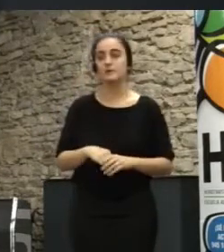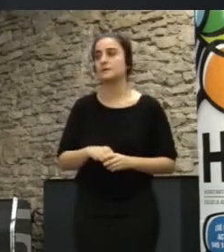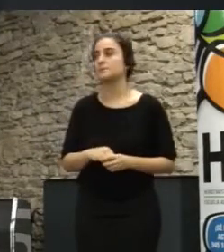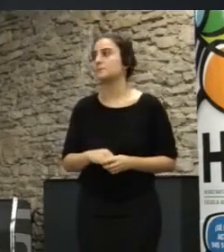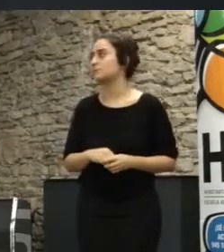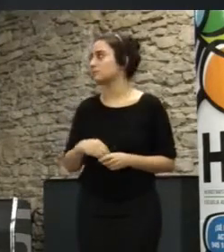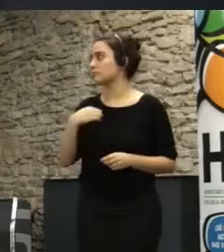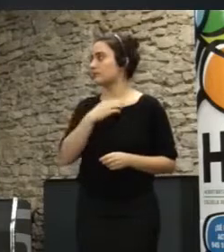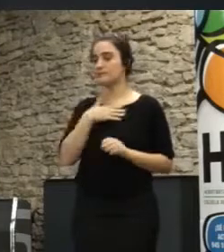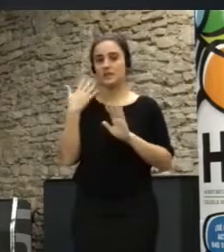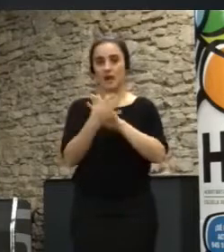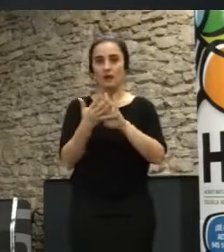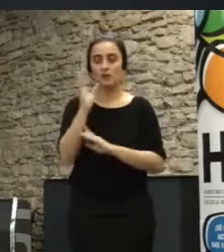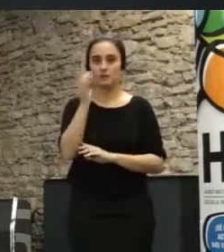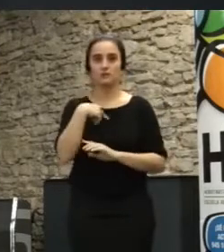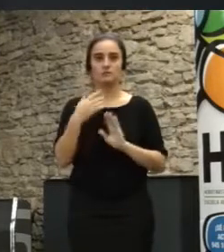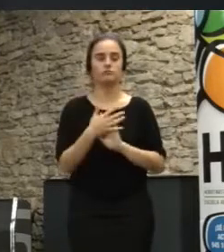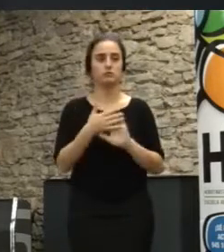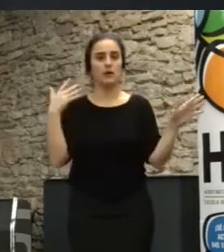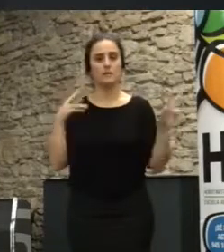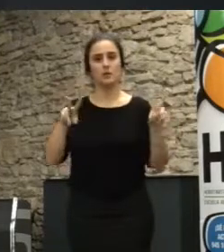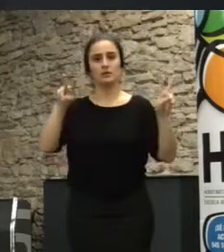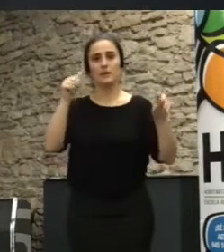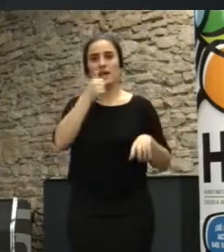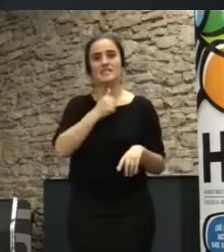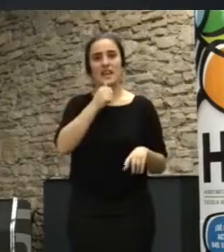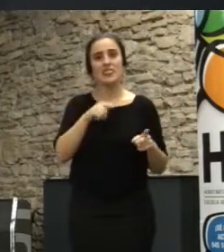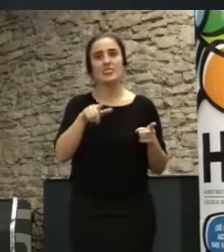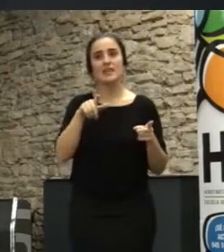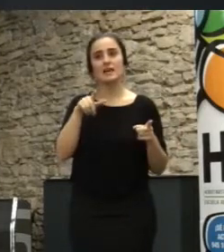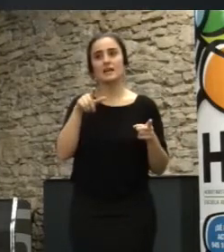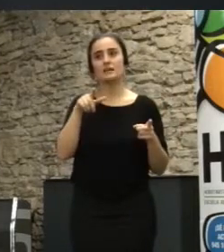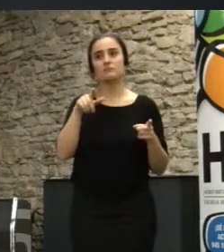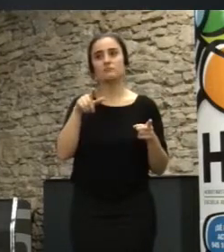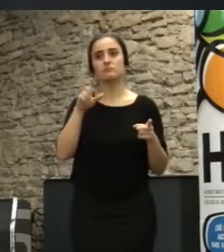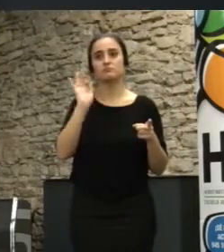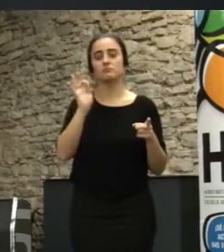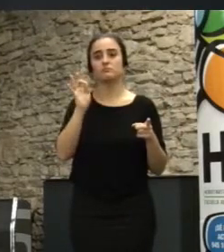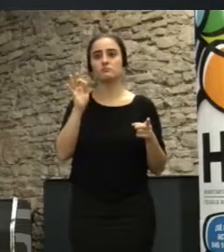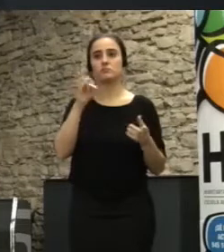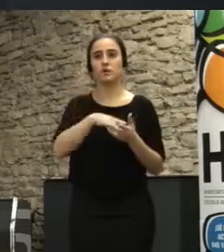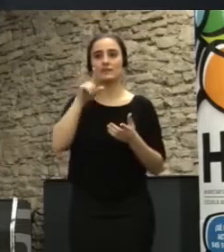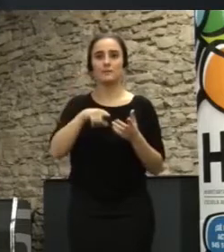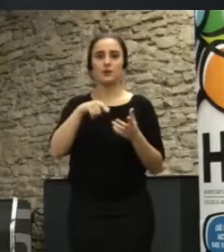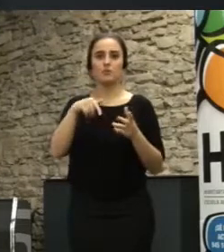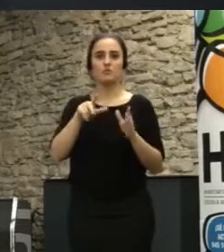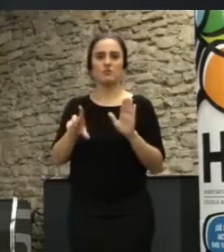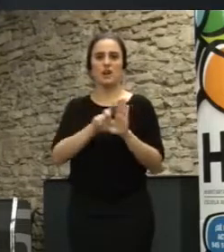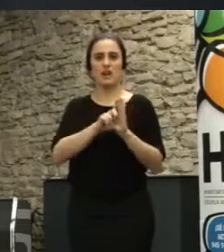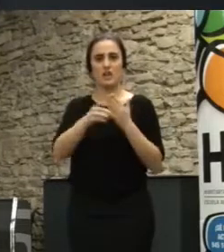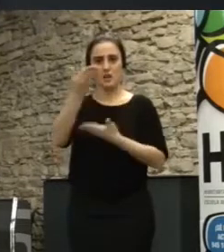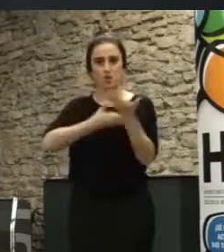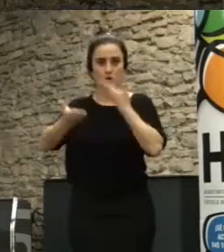Iba a hablar de, claro, que pasó muy rápido lo de Islandia que en el caso también fue una legislación colaborativa, o wiki